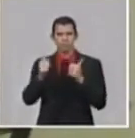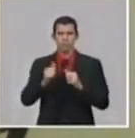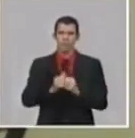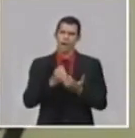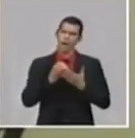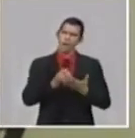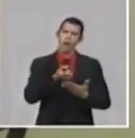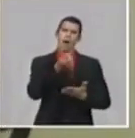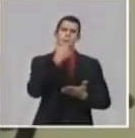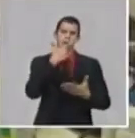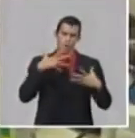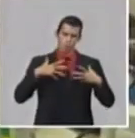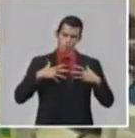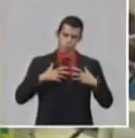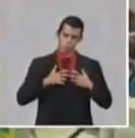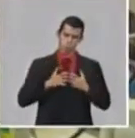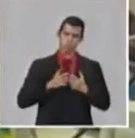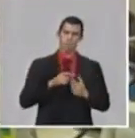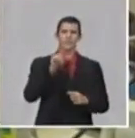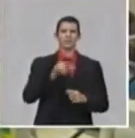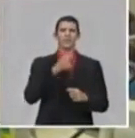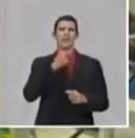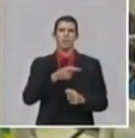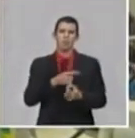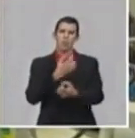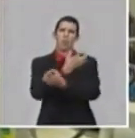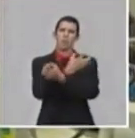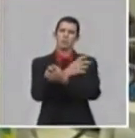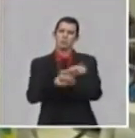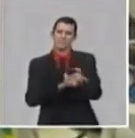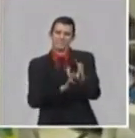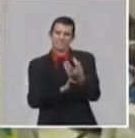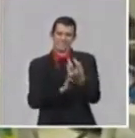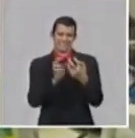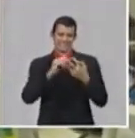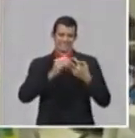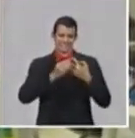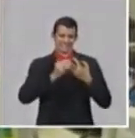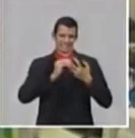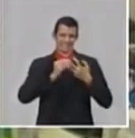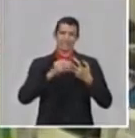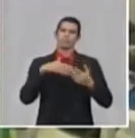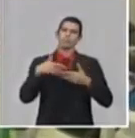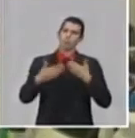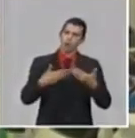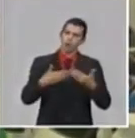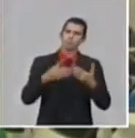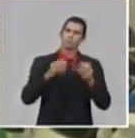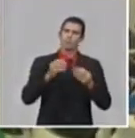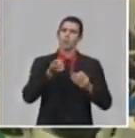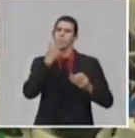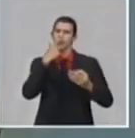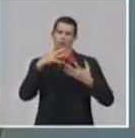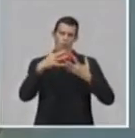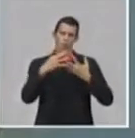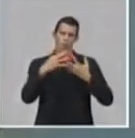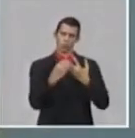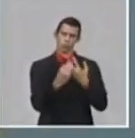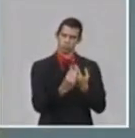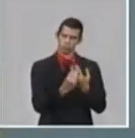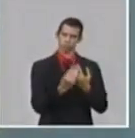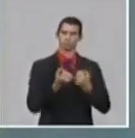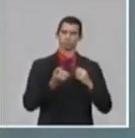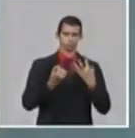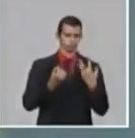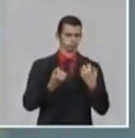específicamente y que ahora están en ejecución, un ensayo clínico fase 2. Presentamos